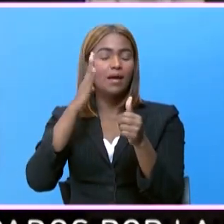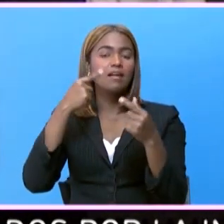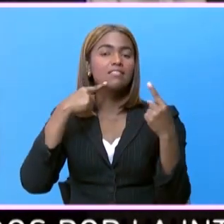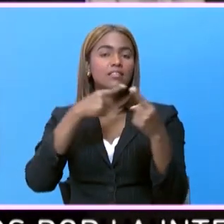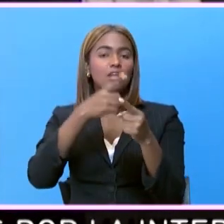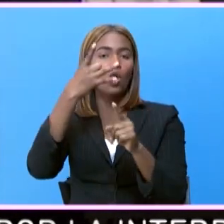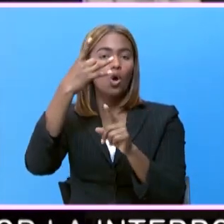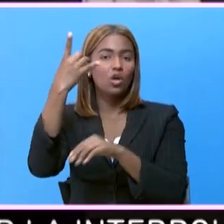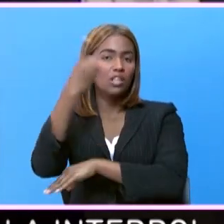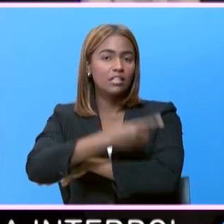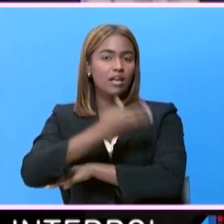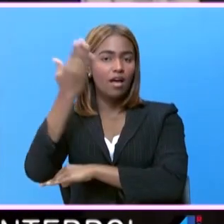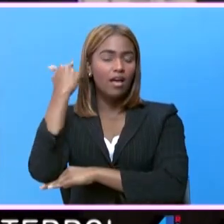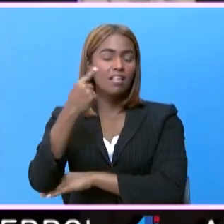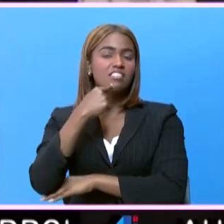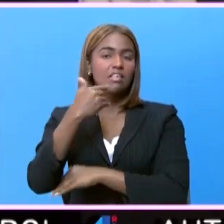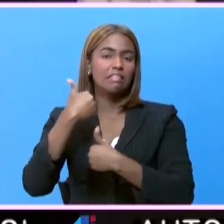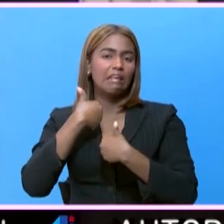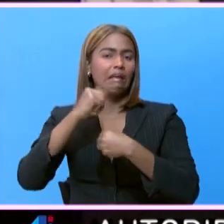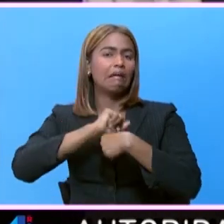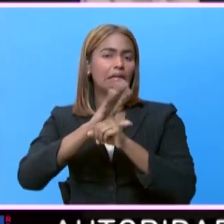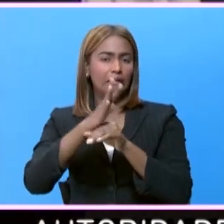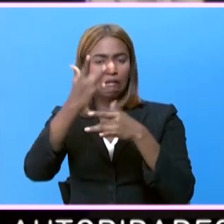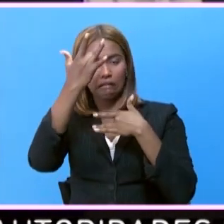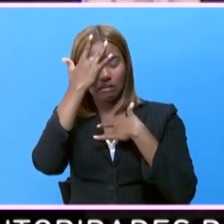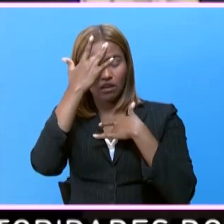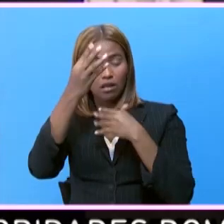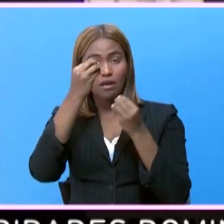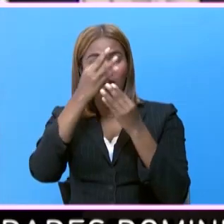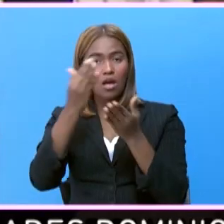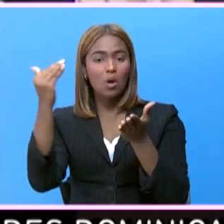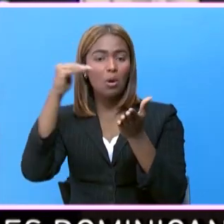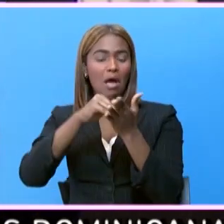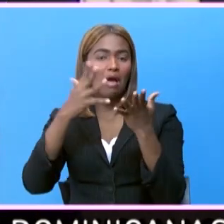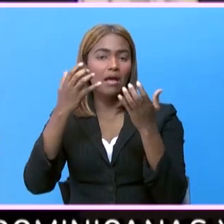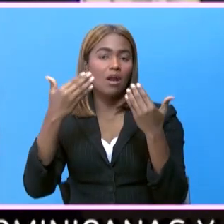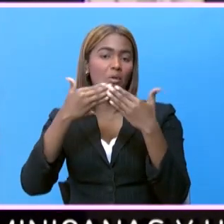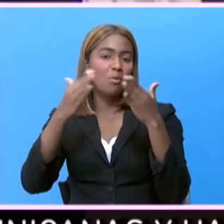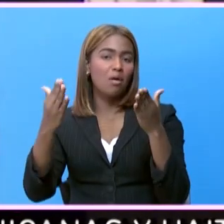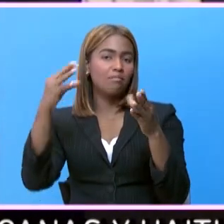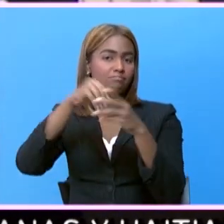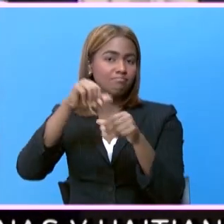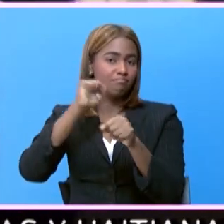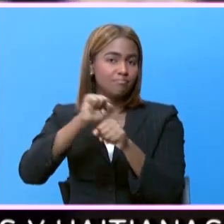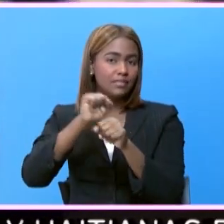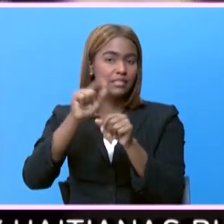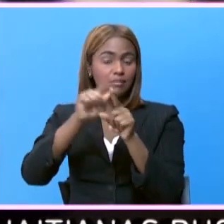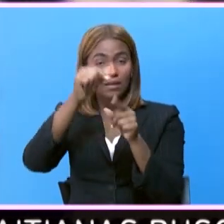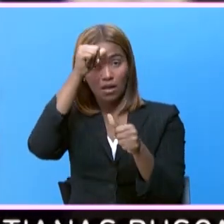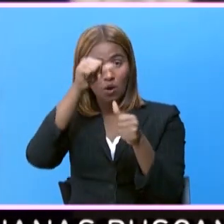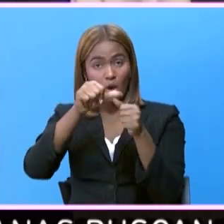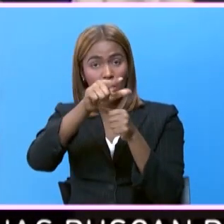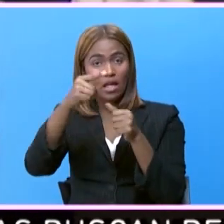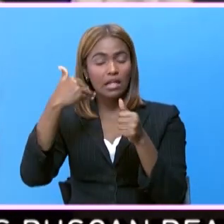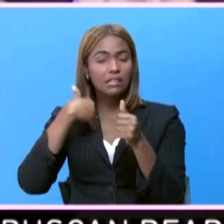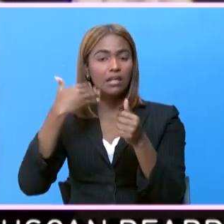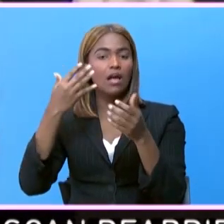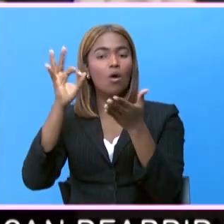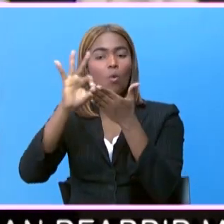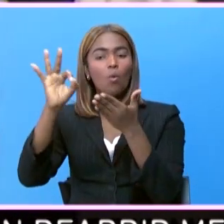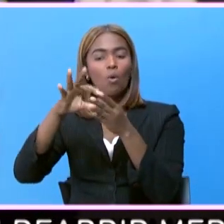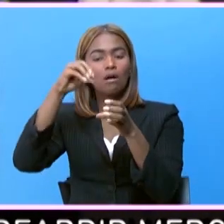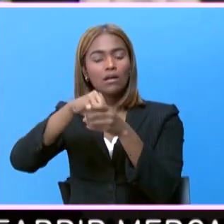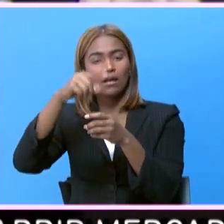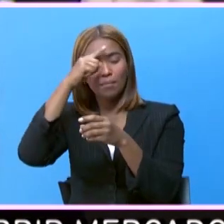hace ocho días que tenía COVID-19, en un intento de relanzar su campaña y recortar la desventaja que le dan las encuestas